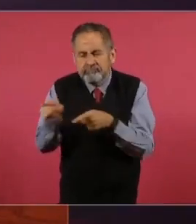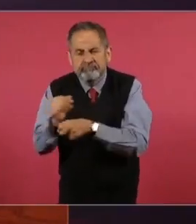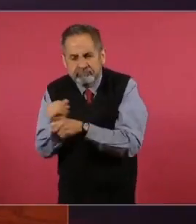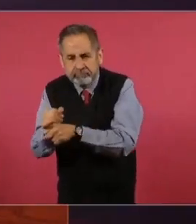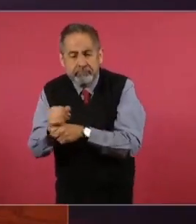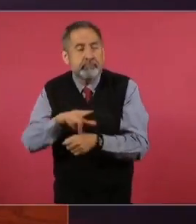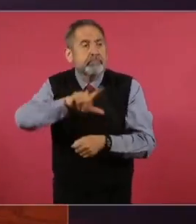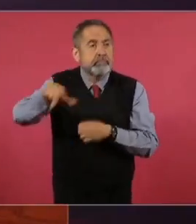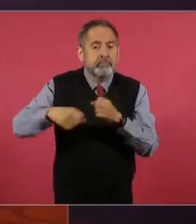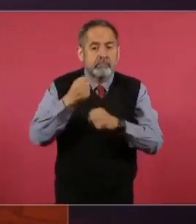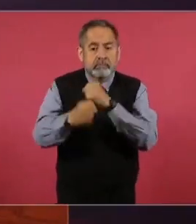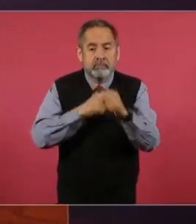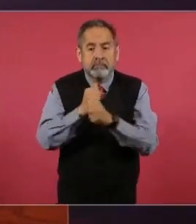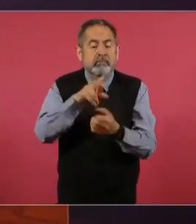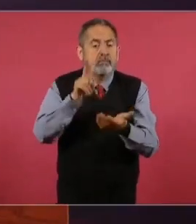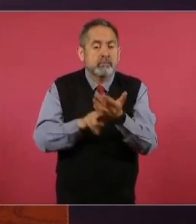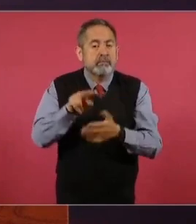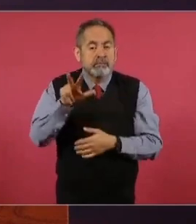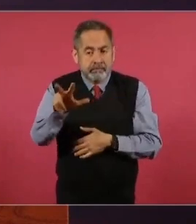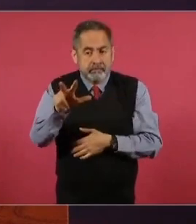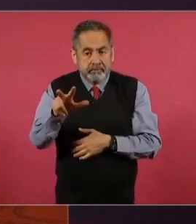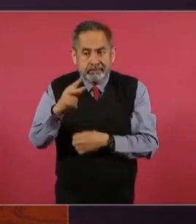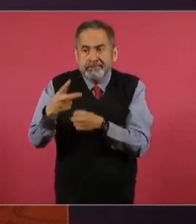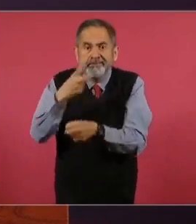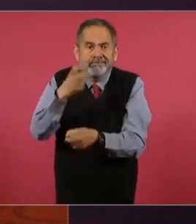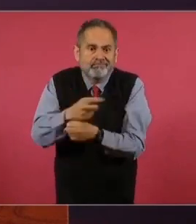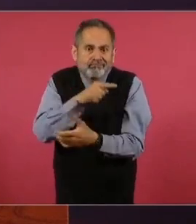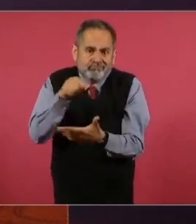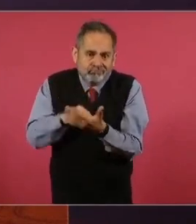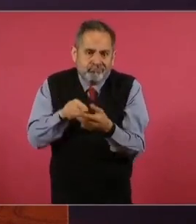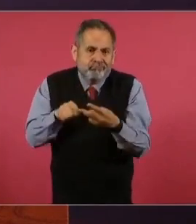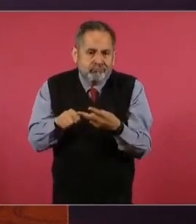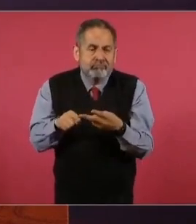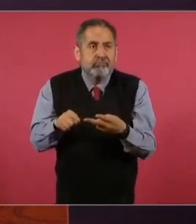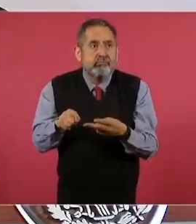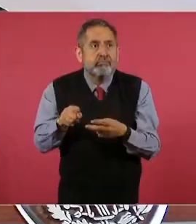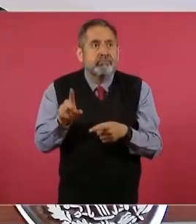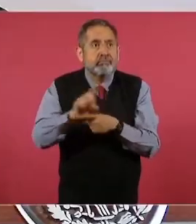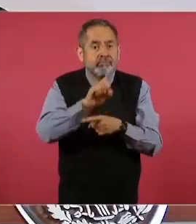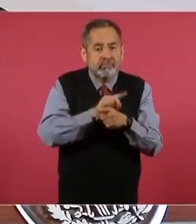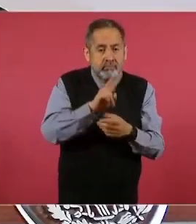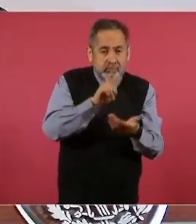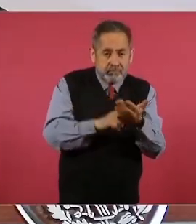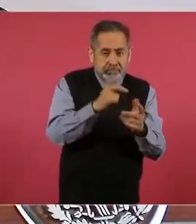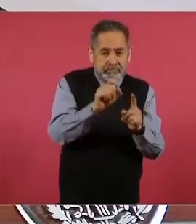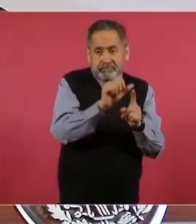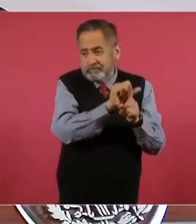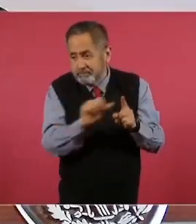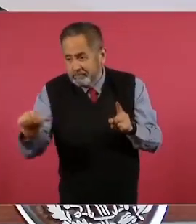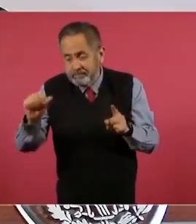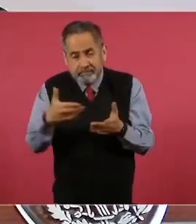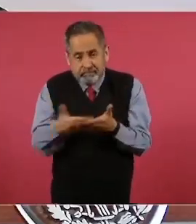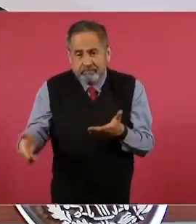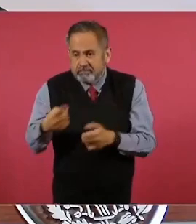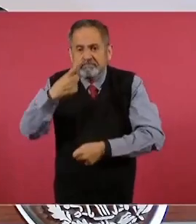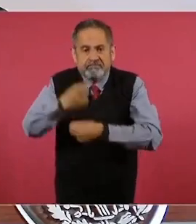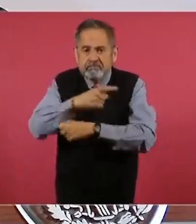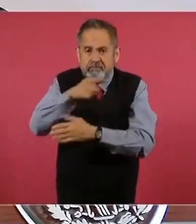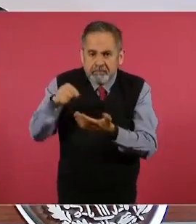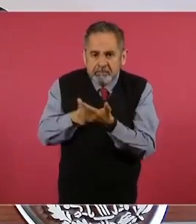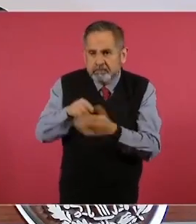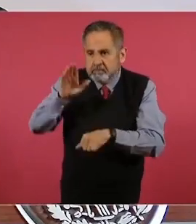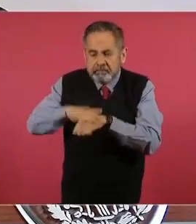dieciocho, ya se encontraba en la segunda posición y desde dos mil veinte ocupa el primer sitio. Y